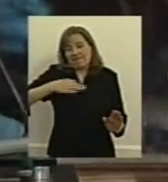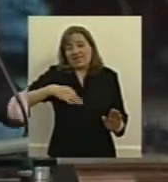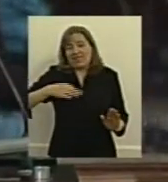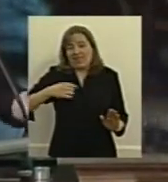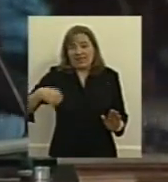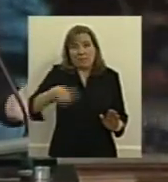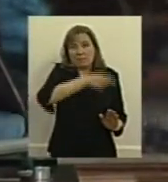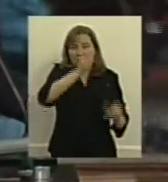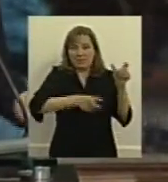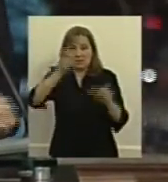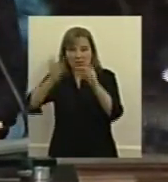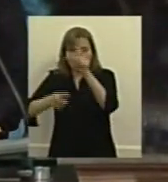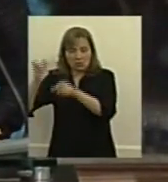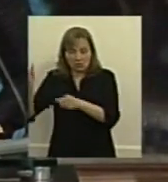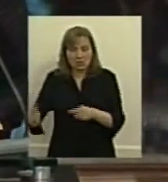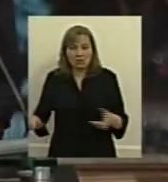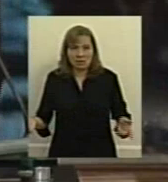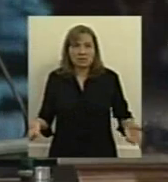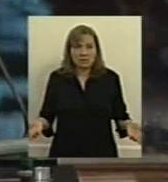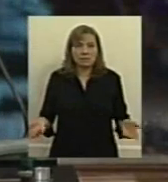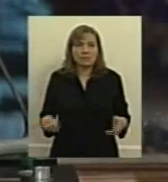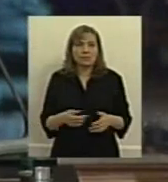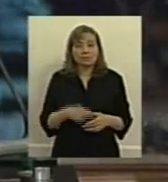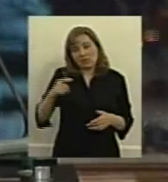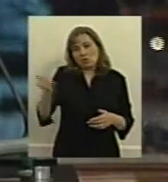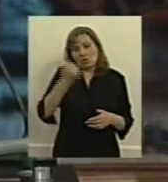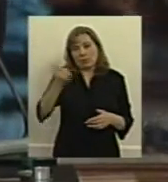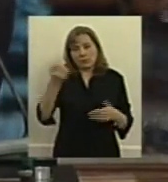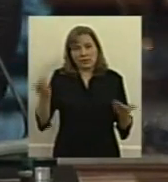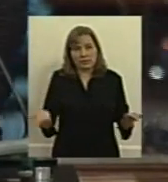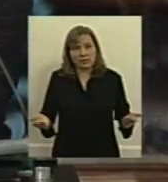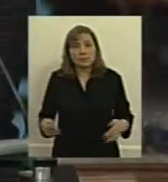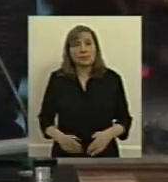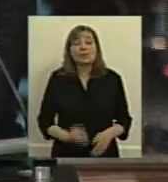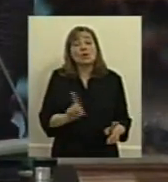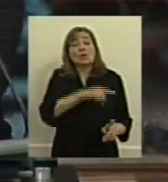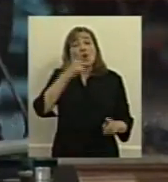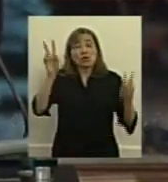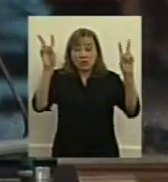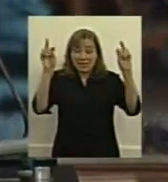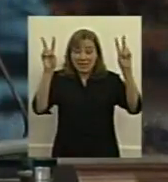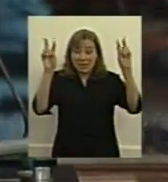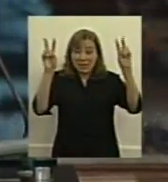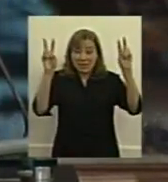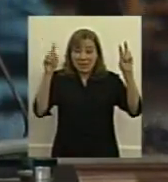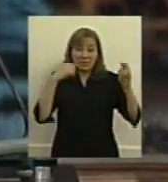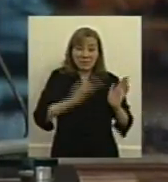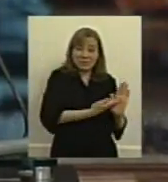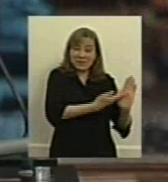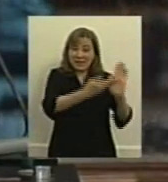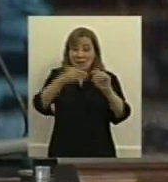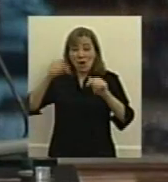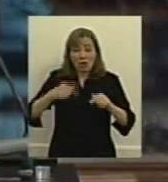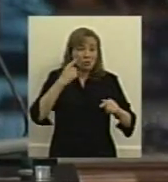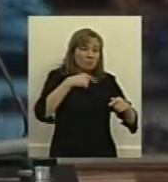a la vida de las personas en definitiva que es lo importante la otra cuestión que tiene que ver con la presentación de hoy de la